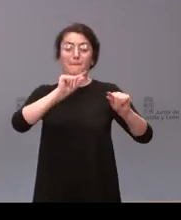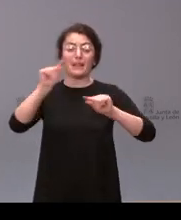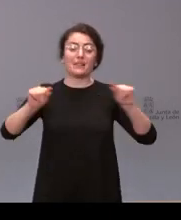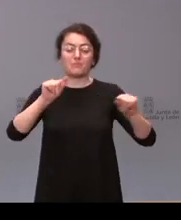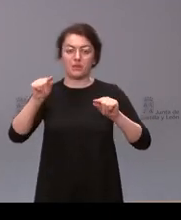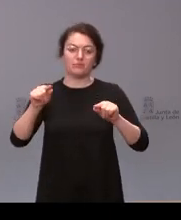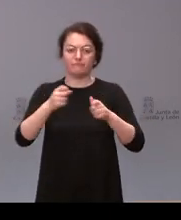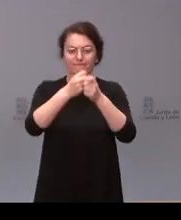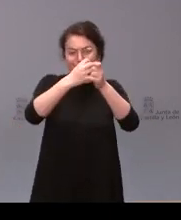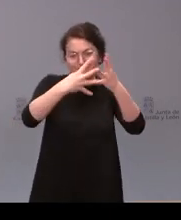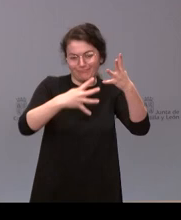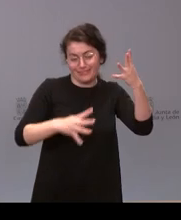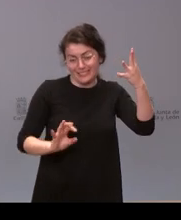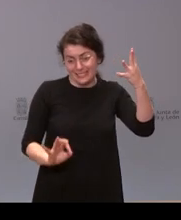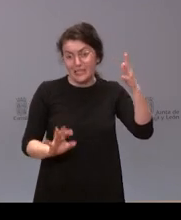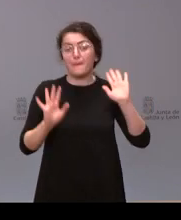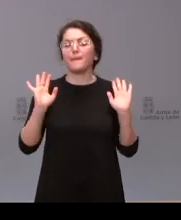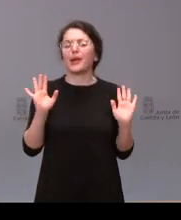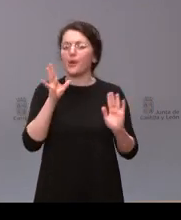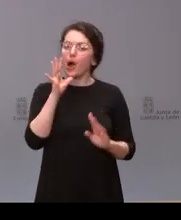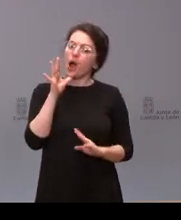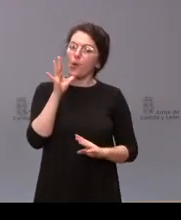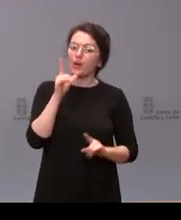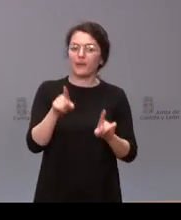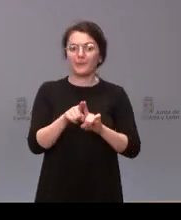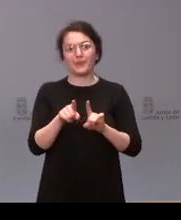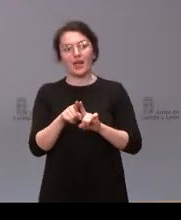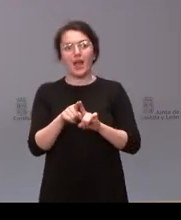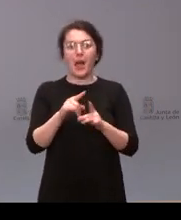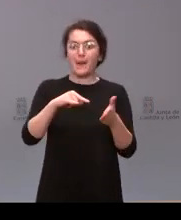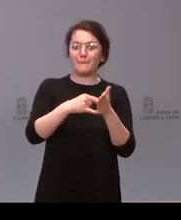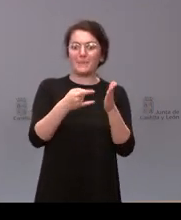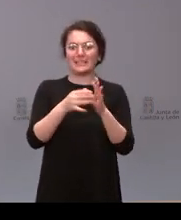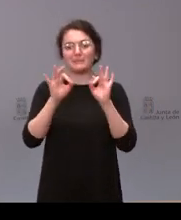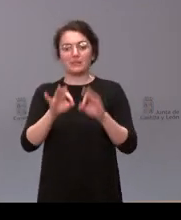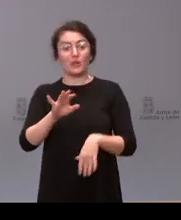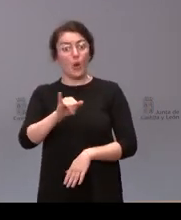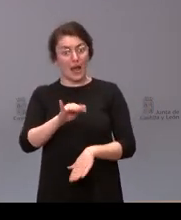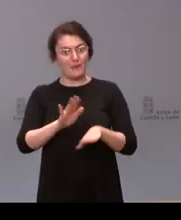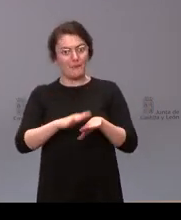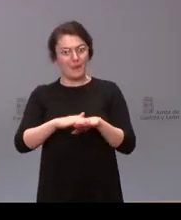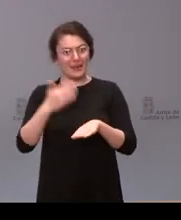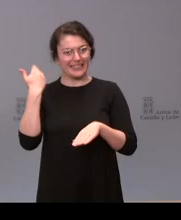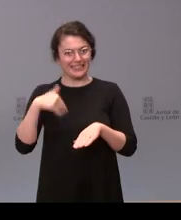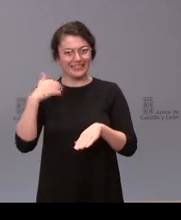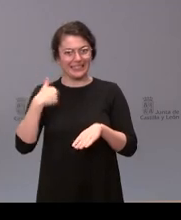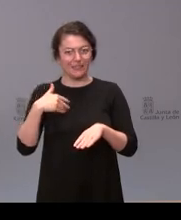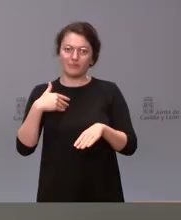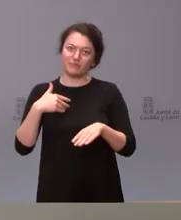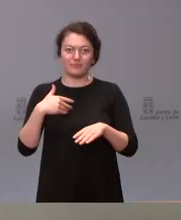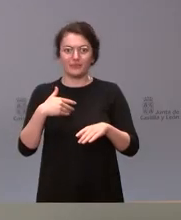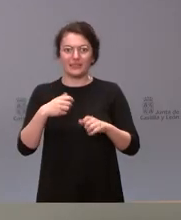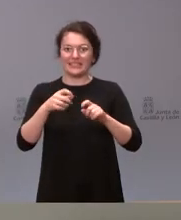respecto pero me gustaría saber si existe ahora mismo un plan específico y concreto para atajar esta situación Muchas gracias